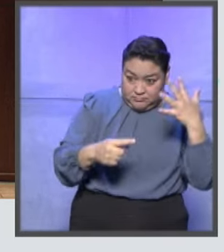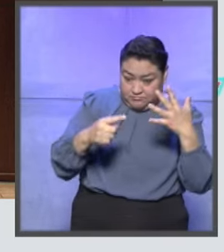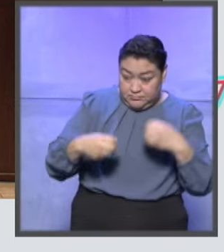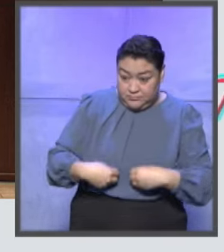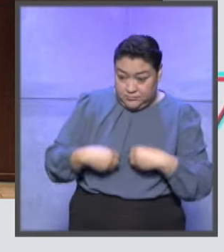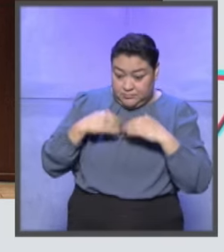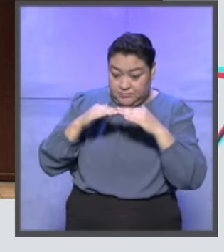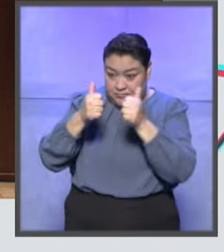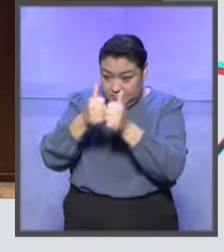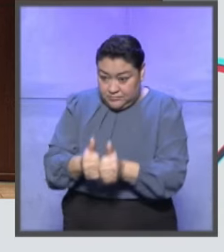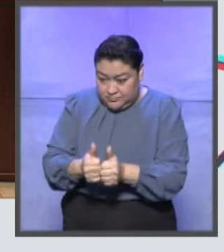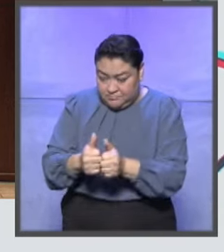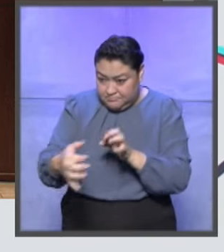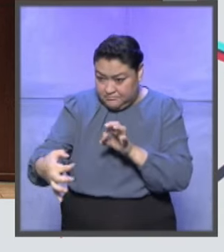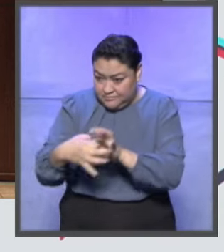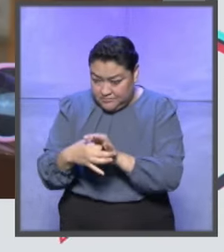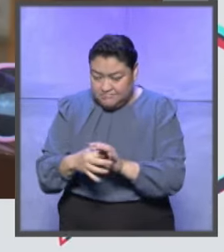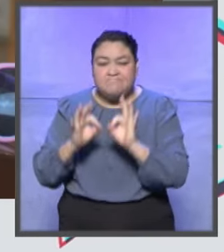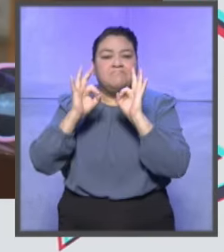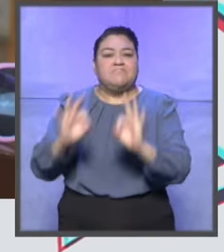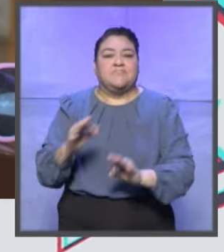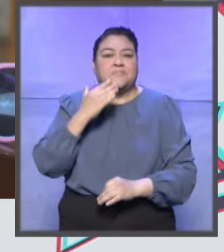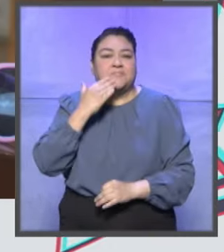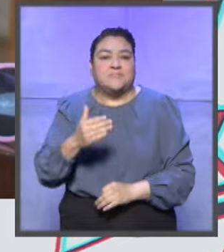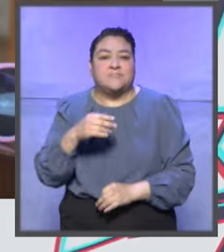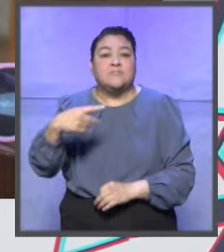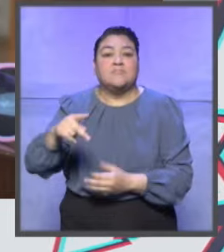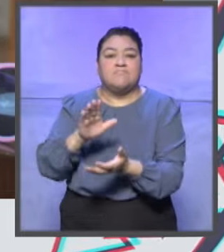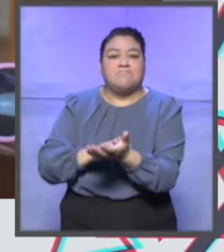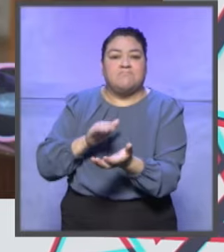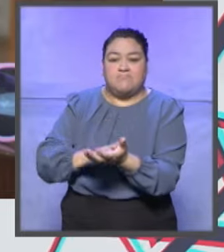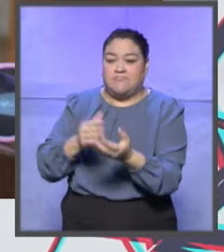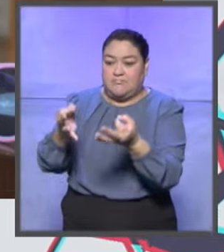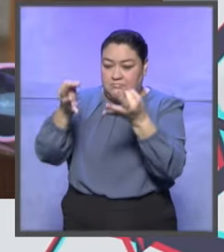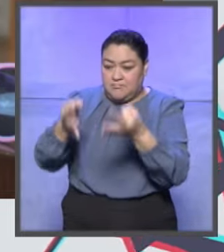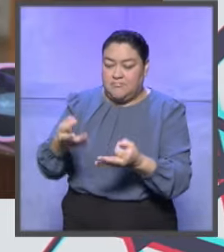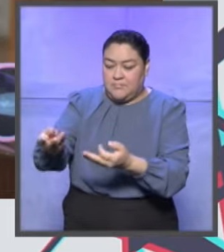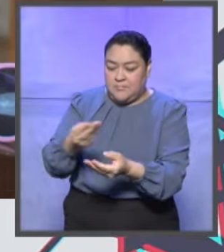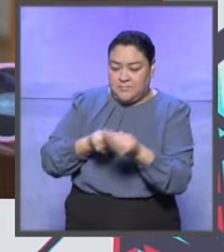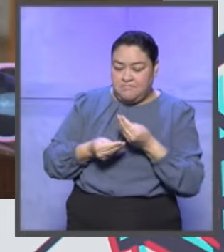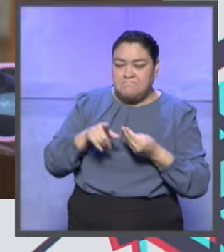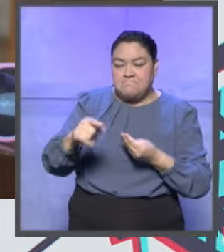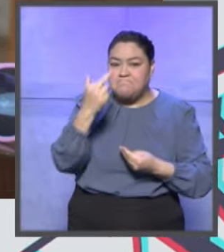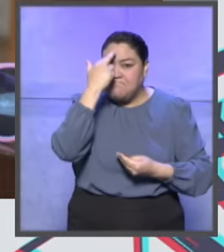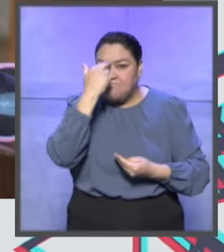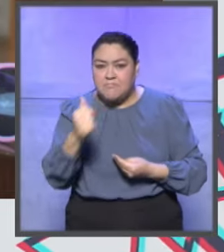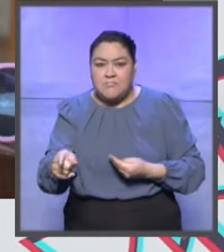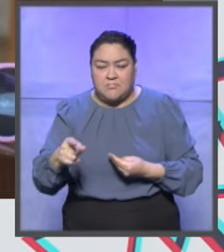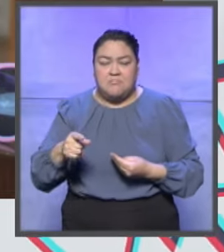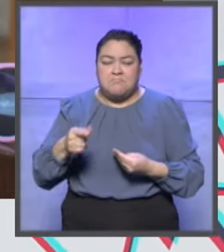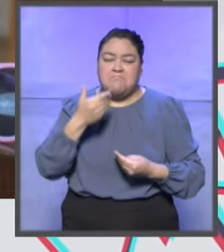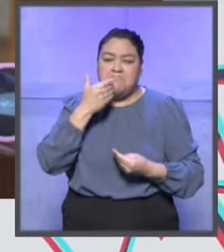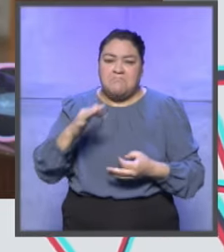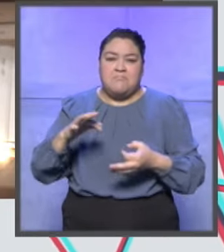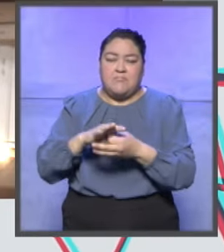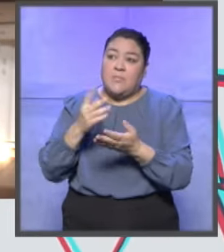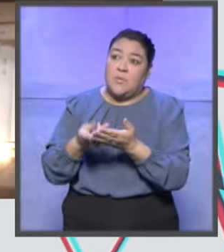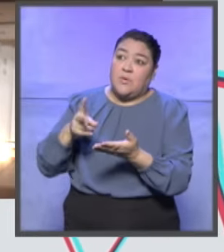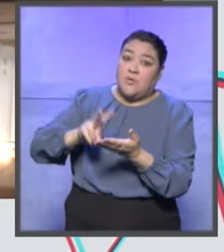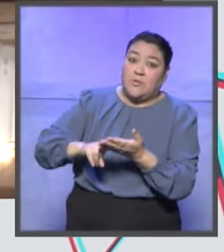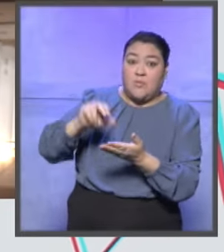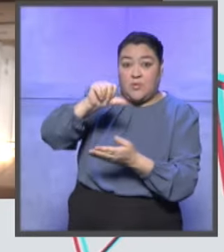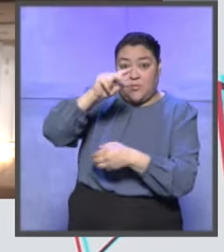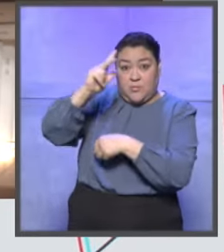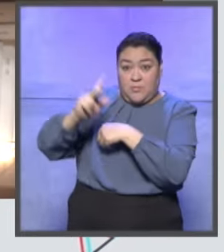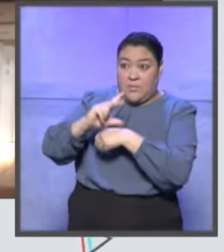residencia efectiva y vínculo con la comunidad migrante, ya que aportaron la documentación suficiente para acreditar su residencia en el